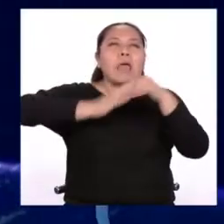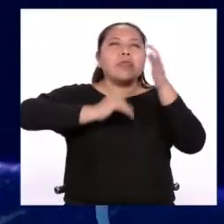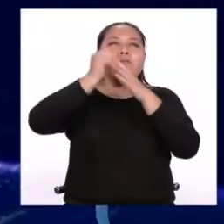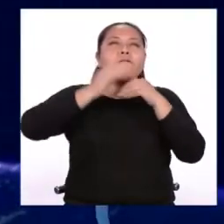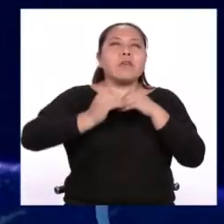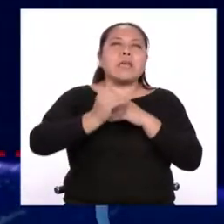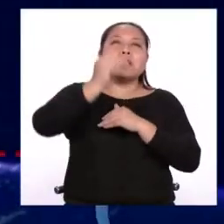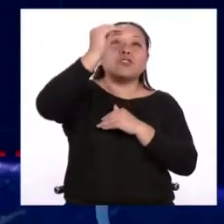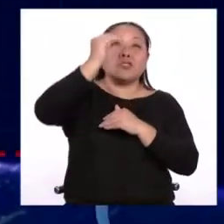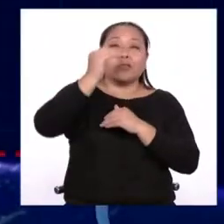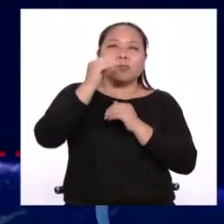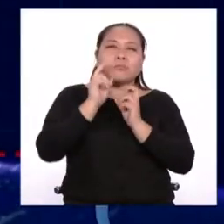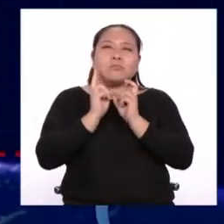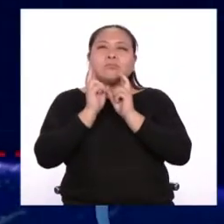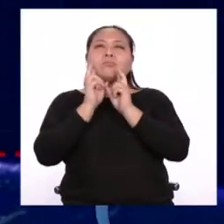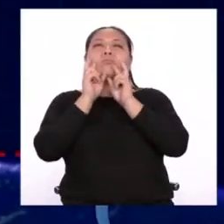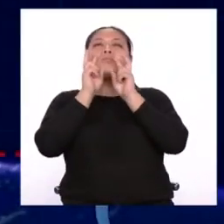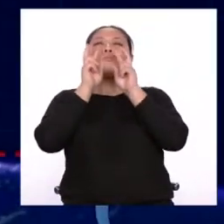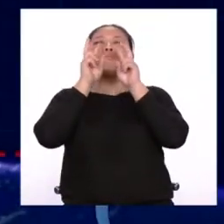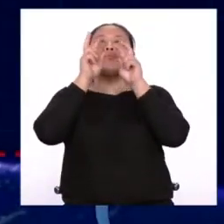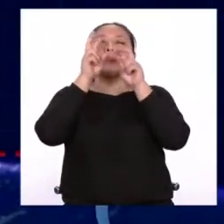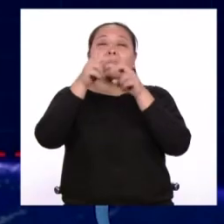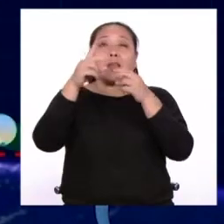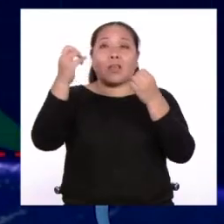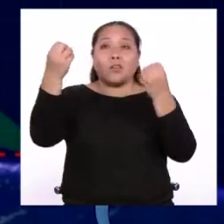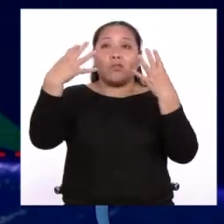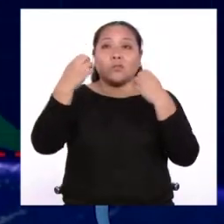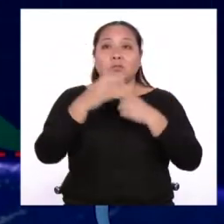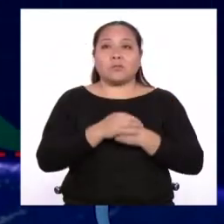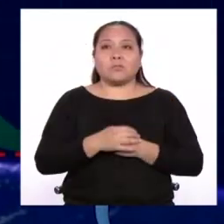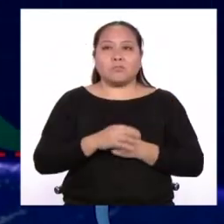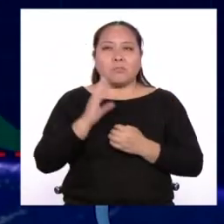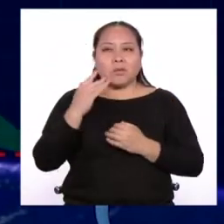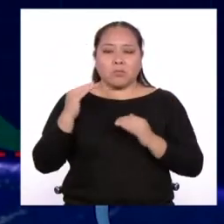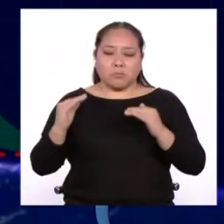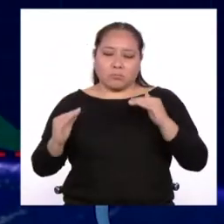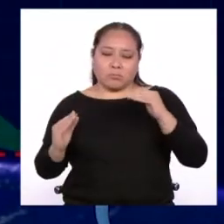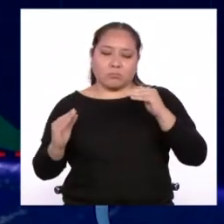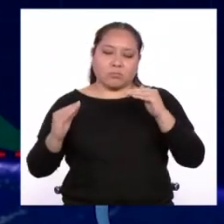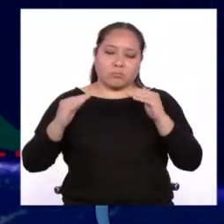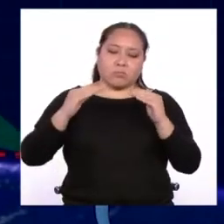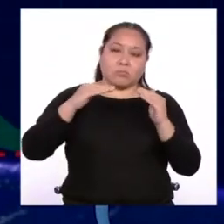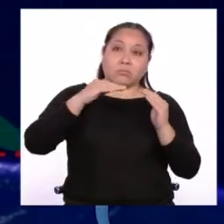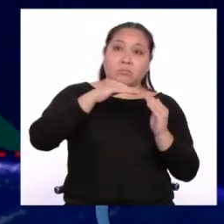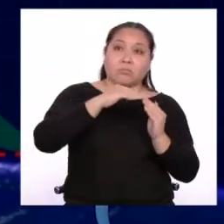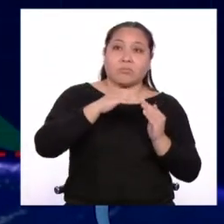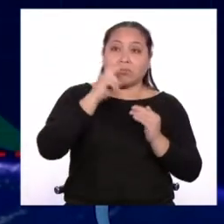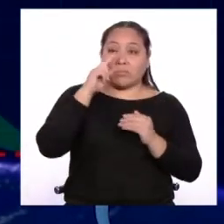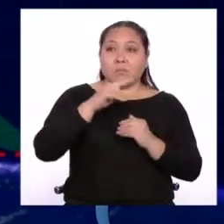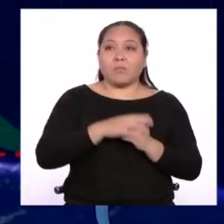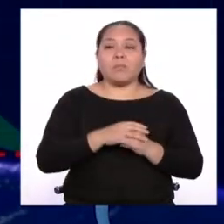también calcular en cuánto empieza la curvatura de la Tierra? ¿Es posible calcular eso aparte de...? Por supuesto, matemáticamente